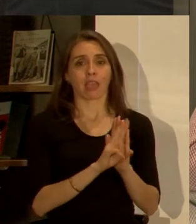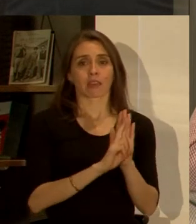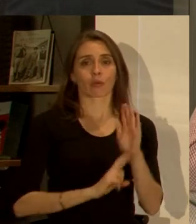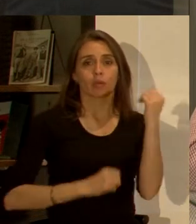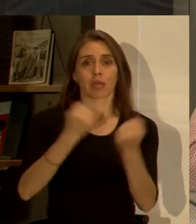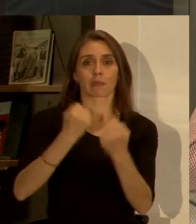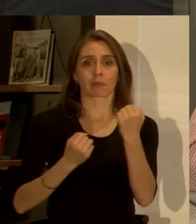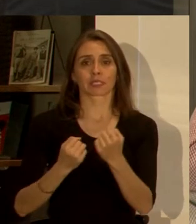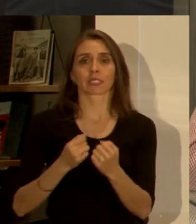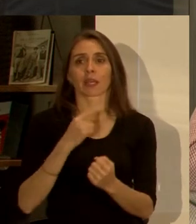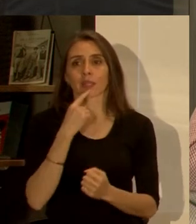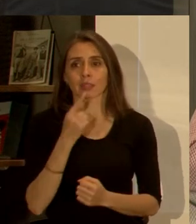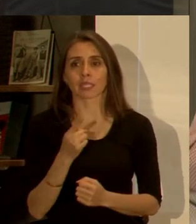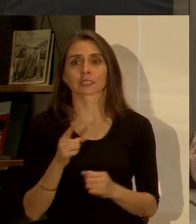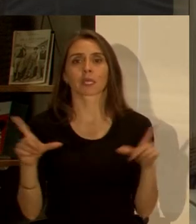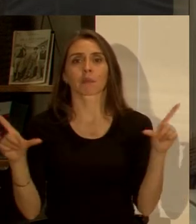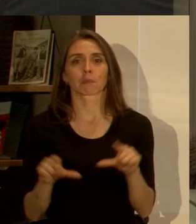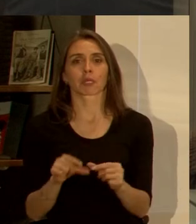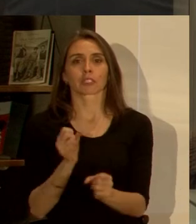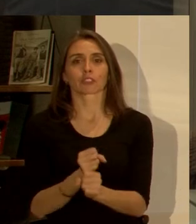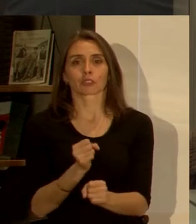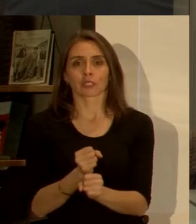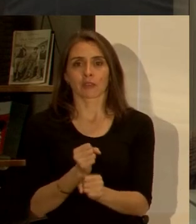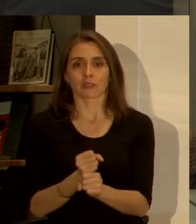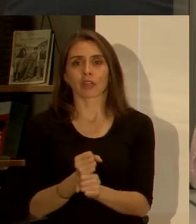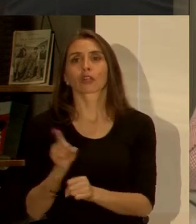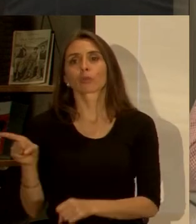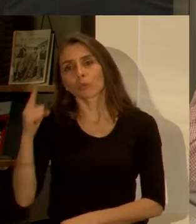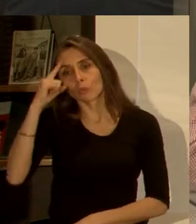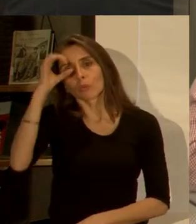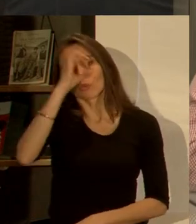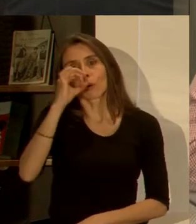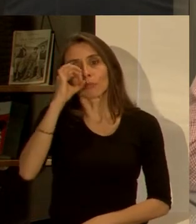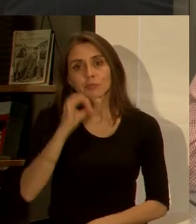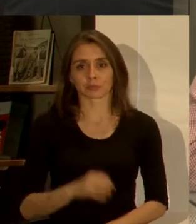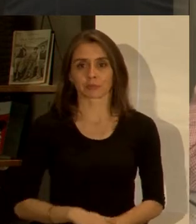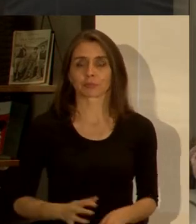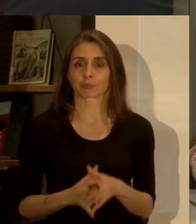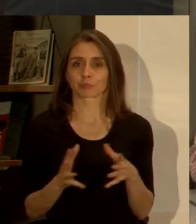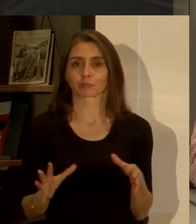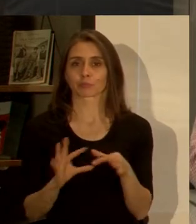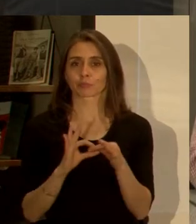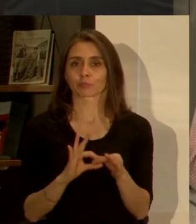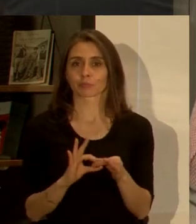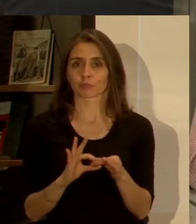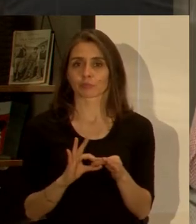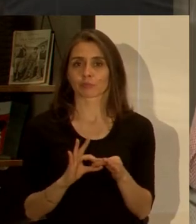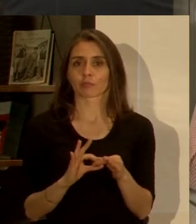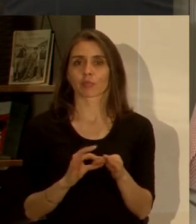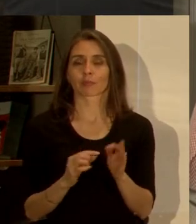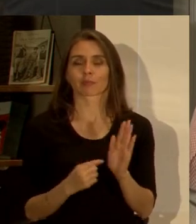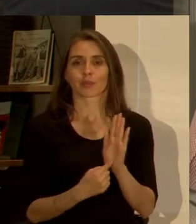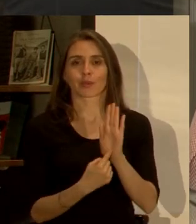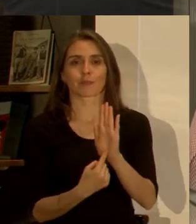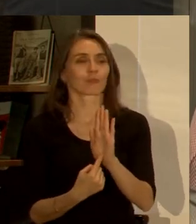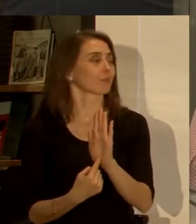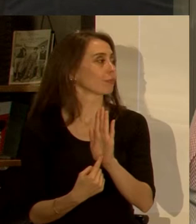este discurso de que hay menos trabajo, ¿qué opinas tú al respecto de eso? Bueno, muchas gracias por la presentación.